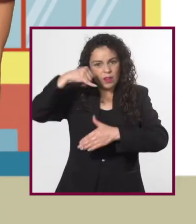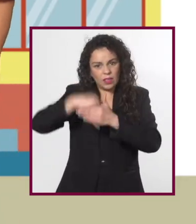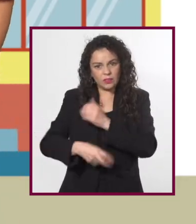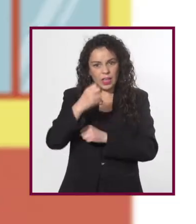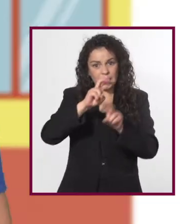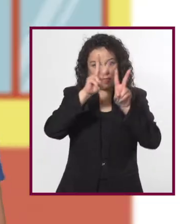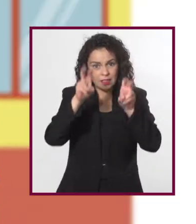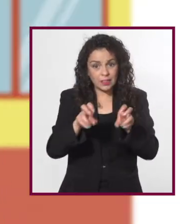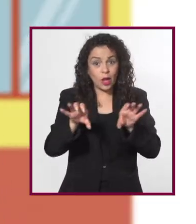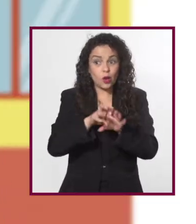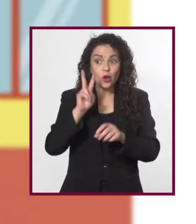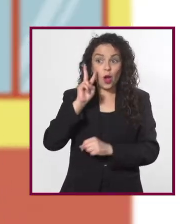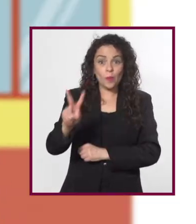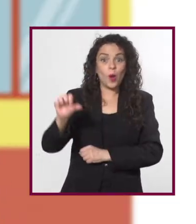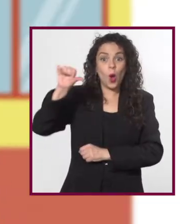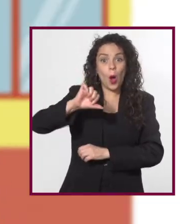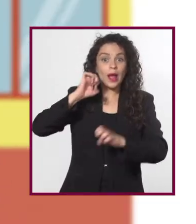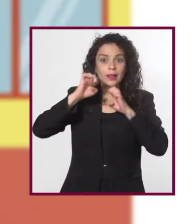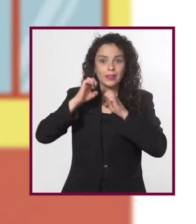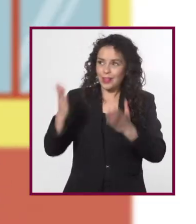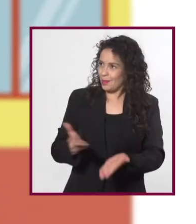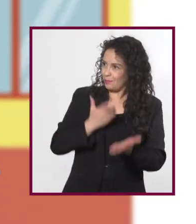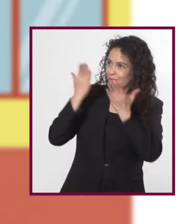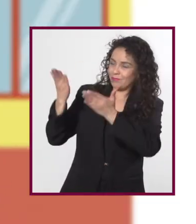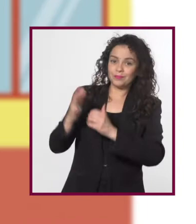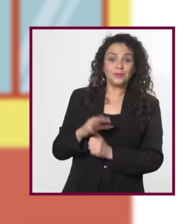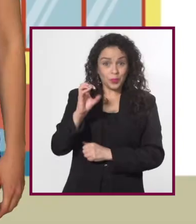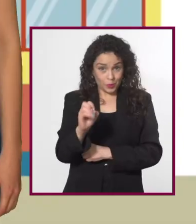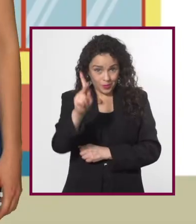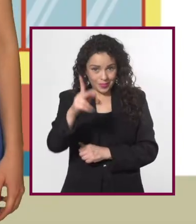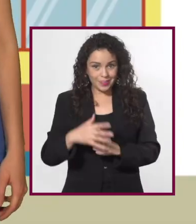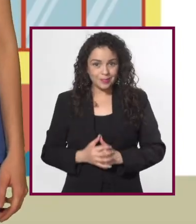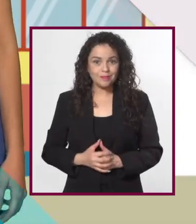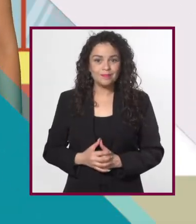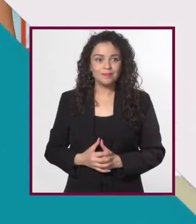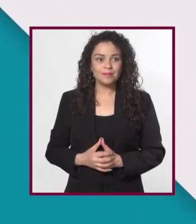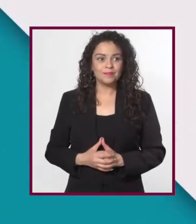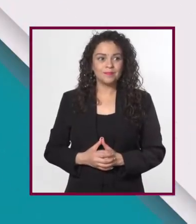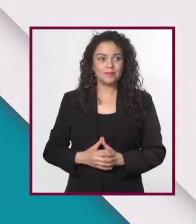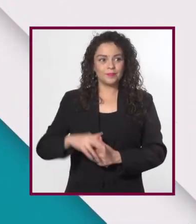este tema, ¿qué te parece si vamos a nuestra entrevista de hoy? ¡Órale, va!